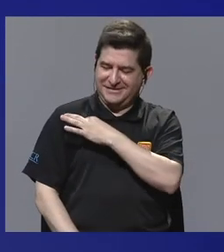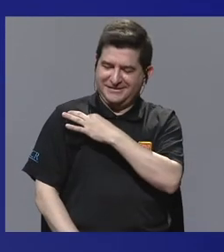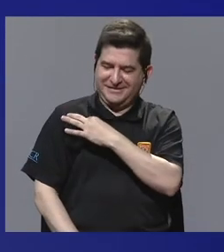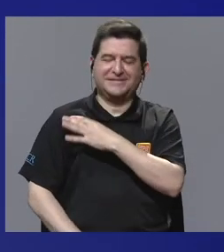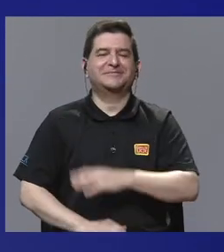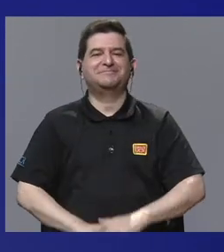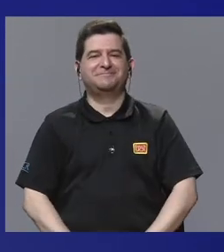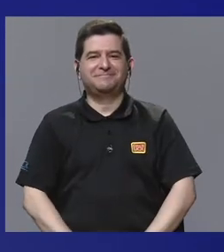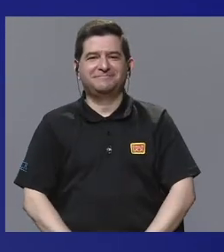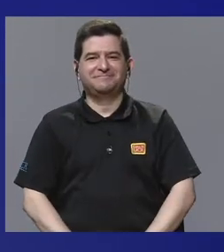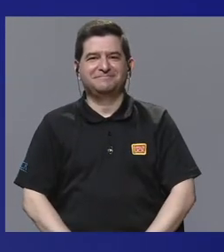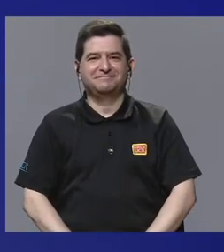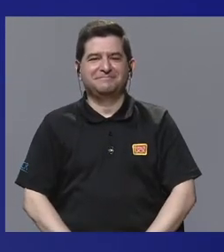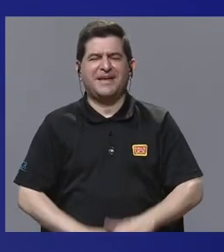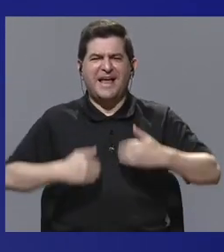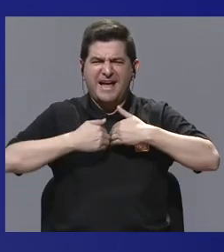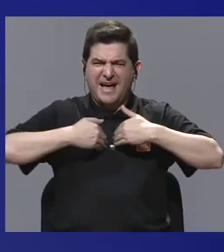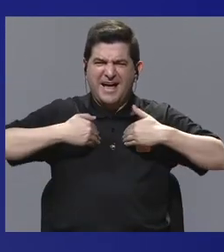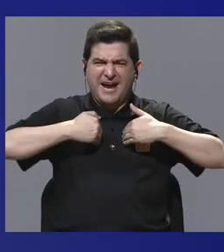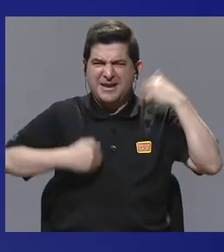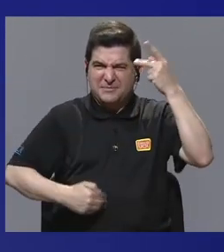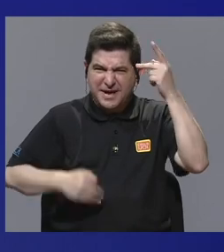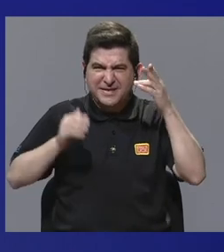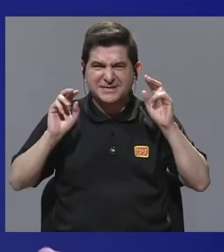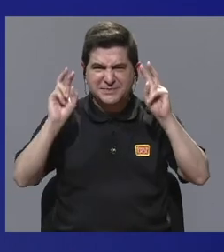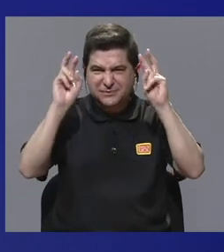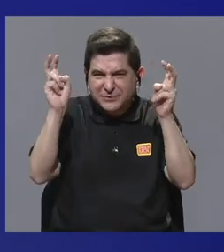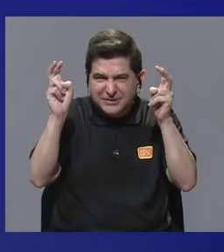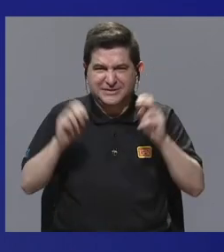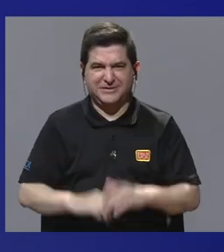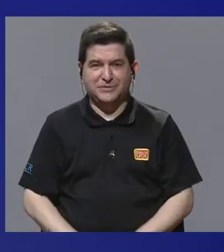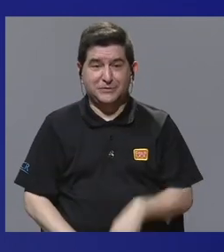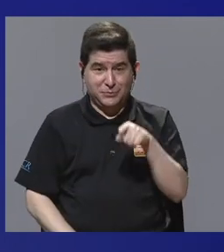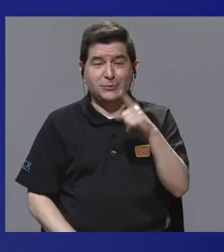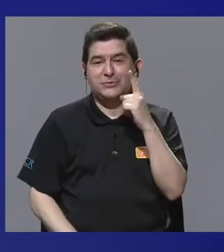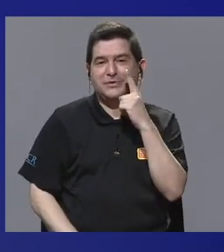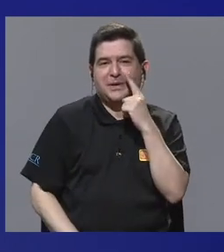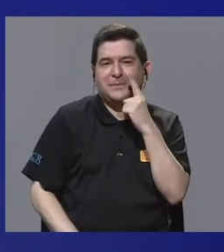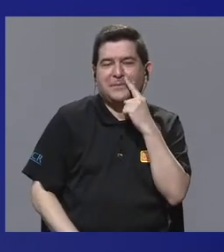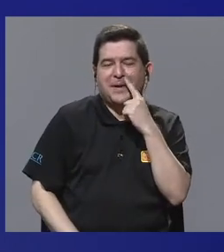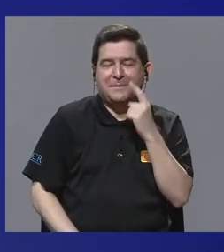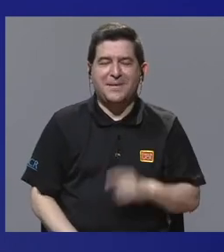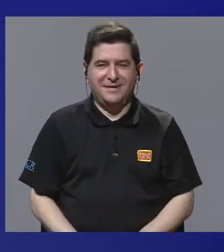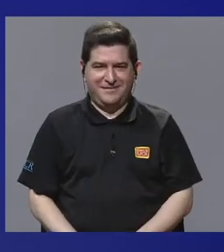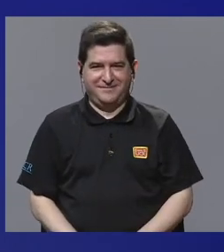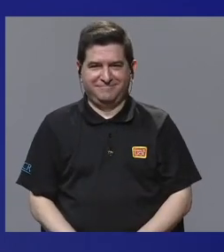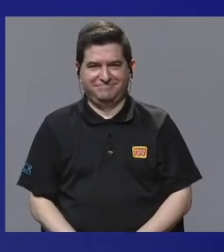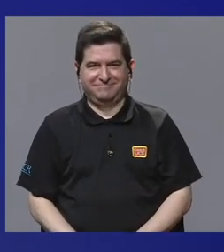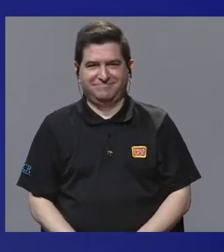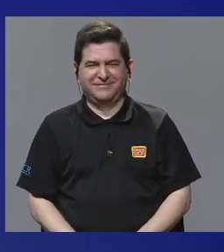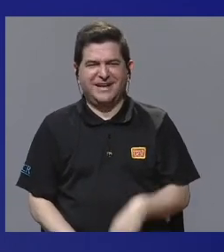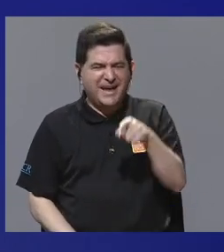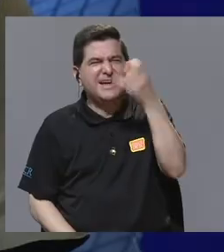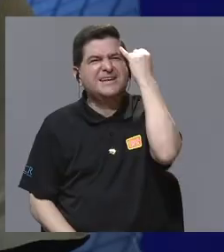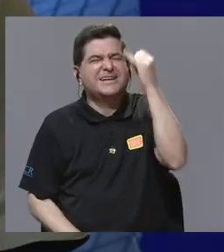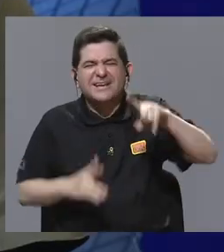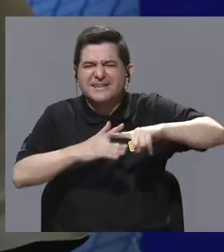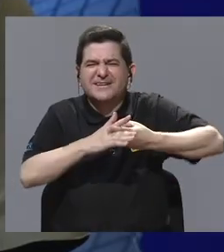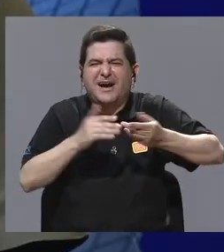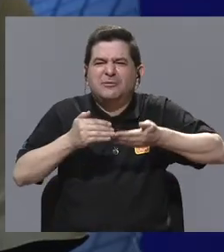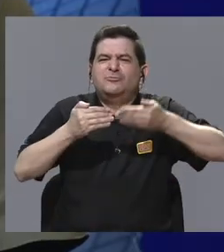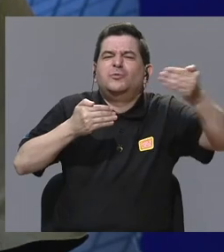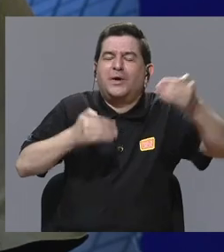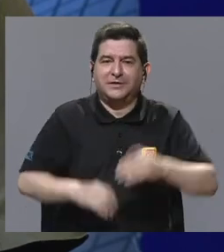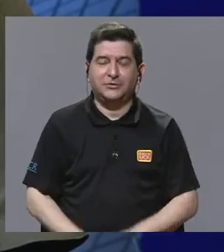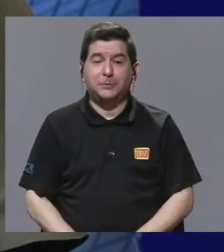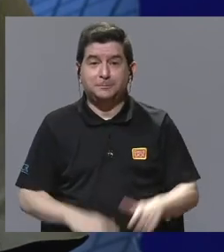espacio. Animales Políticos, sos el papá de la criatura. ¿Cuándo nació esa idea? La idea